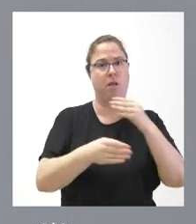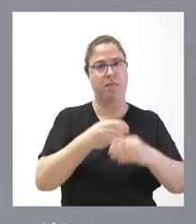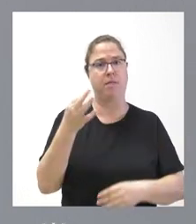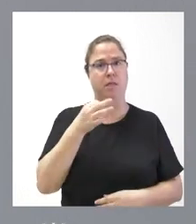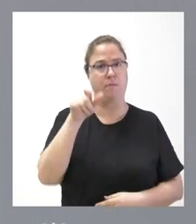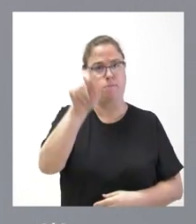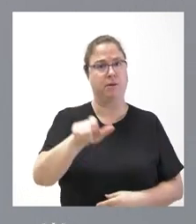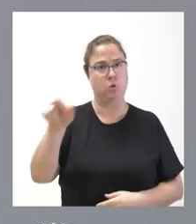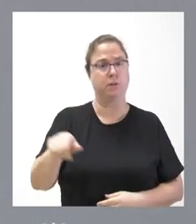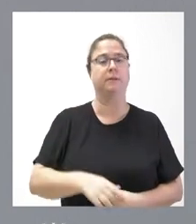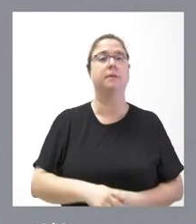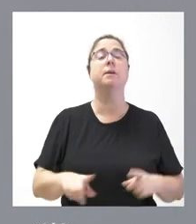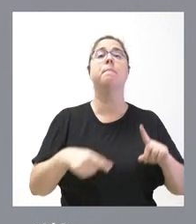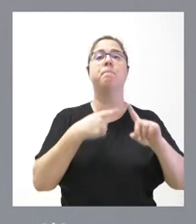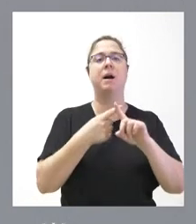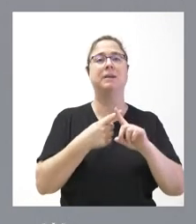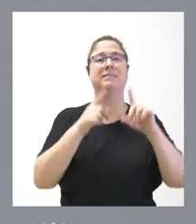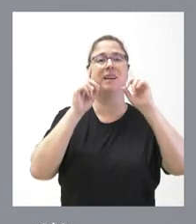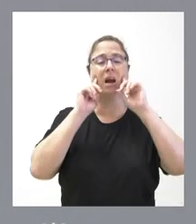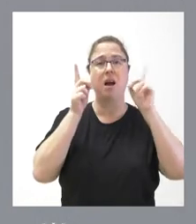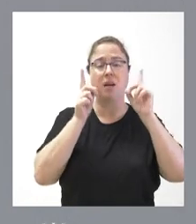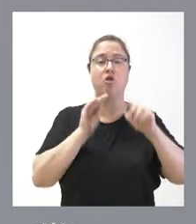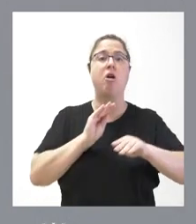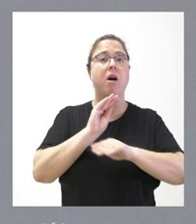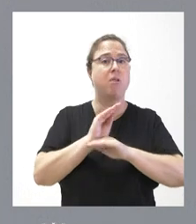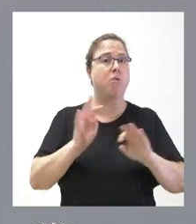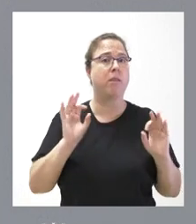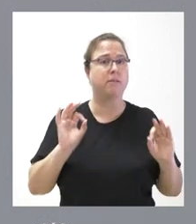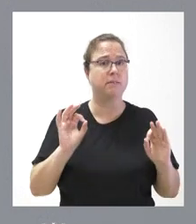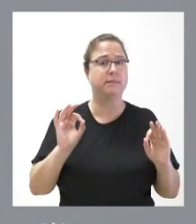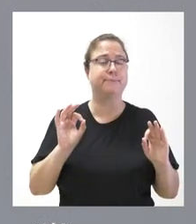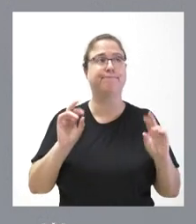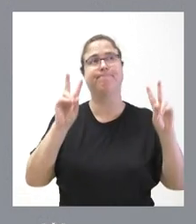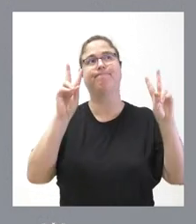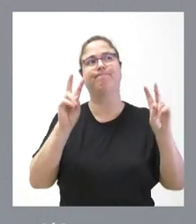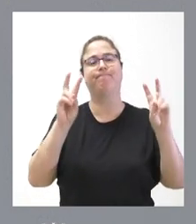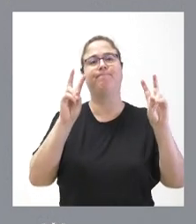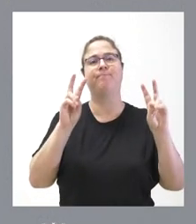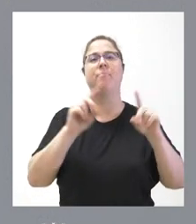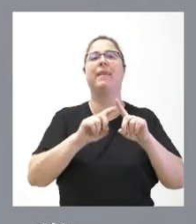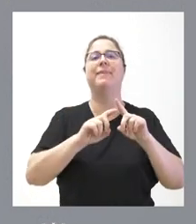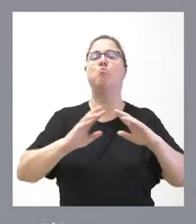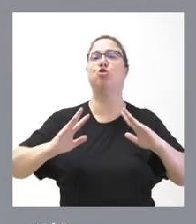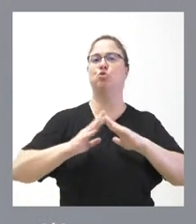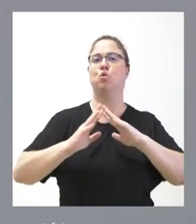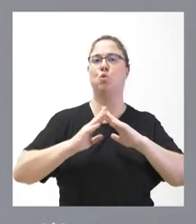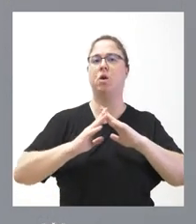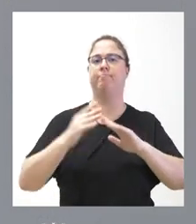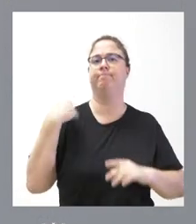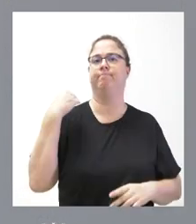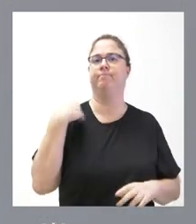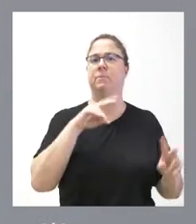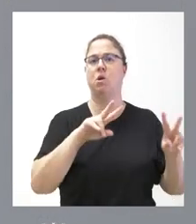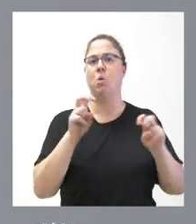estas personas. Y en el caso de las ayudas, digamos, de carácter estructural, se nos pidió una nueva